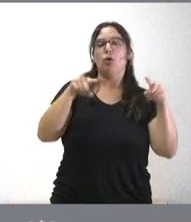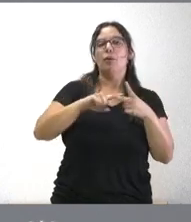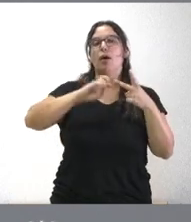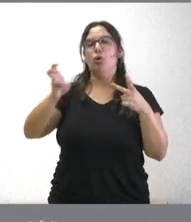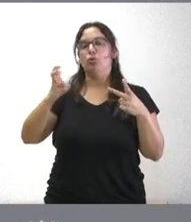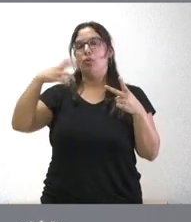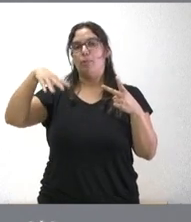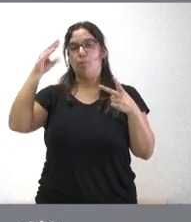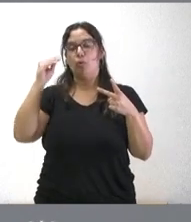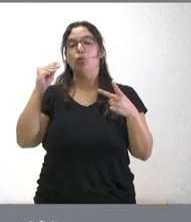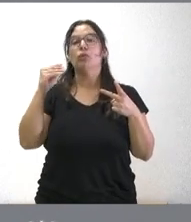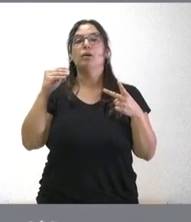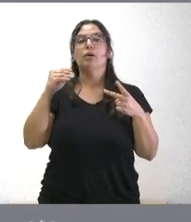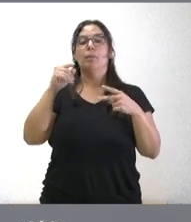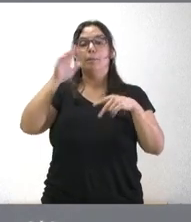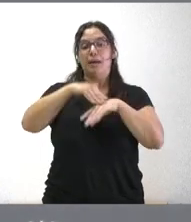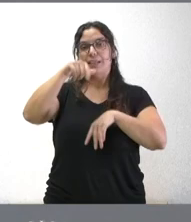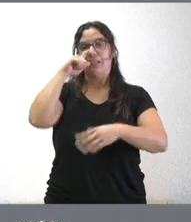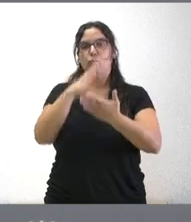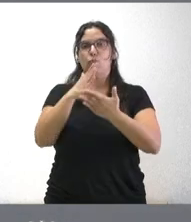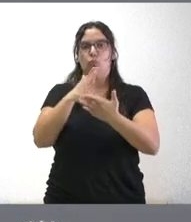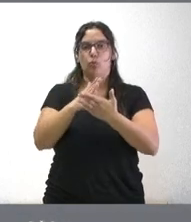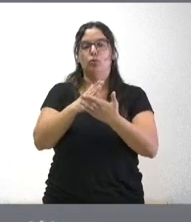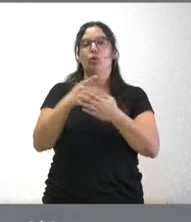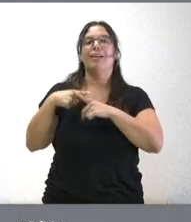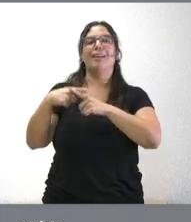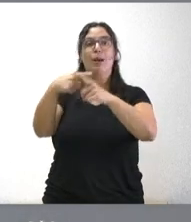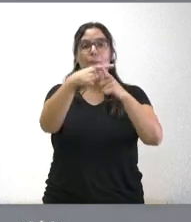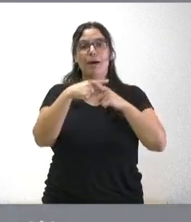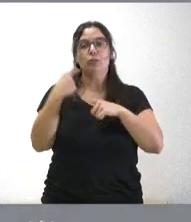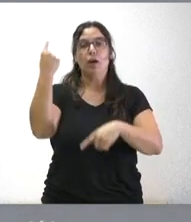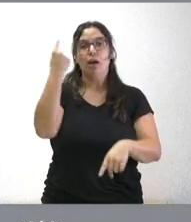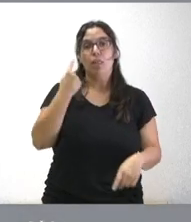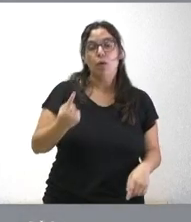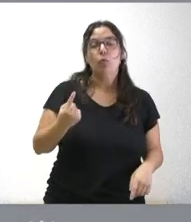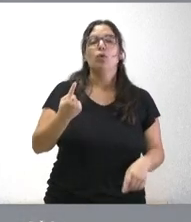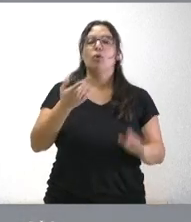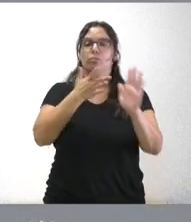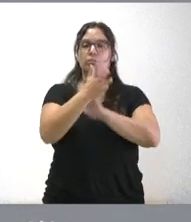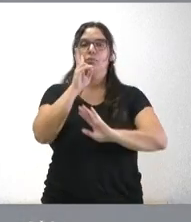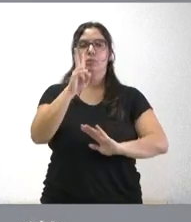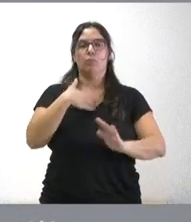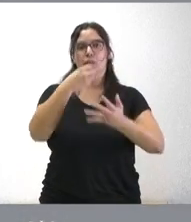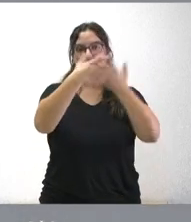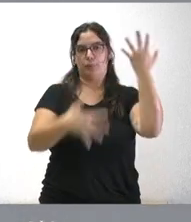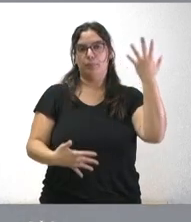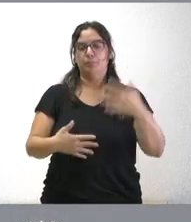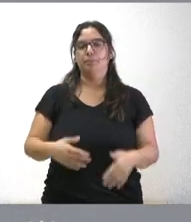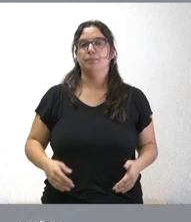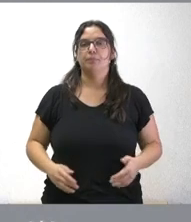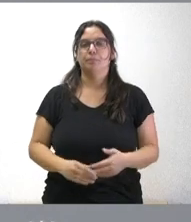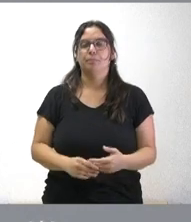durante el presente curso académico tiene usted la distribución para cada uno de estos centros de ese importe.